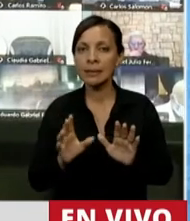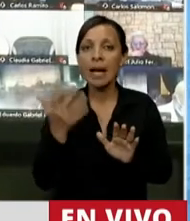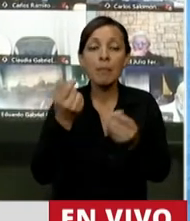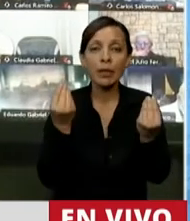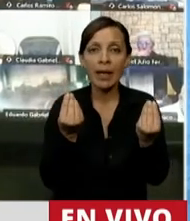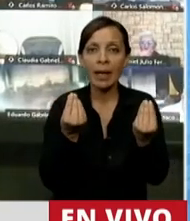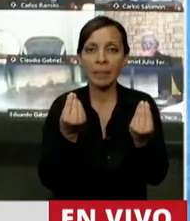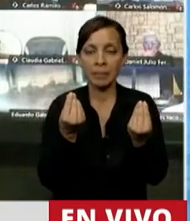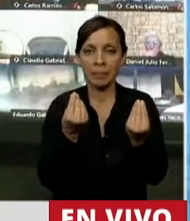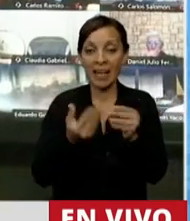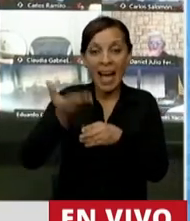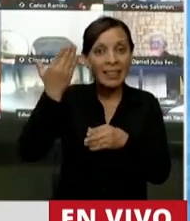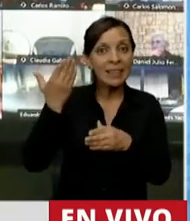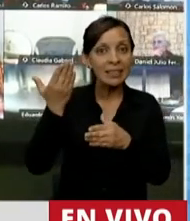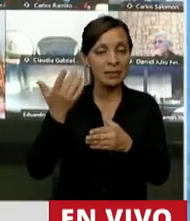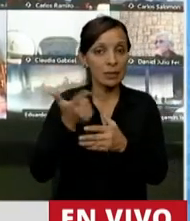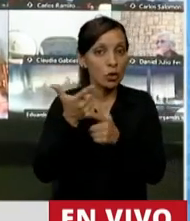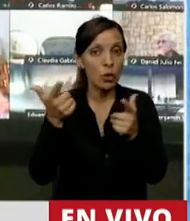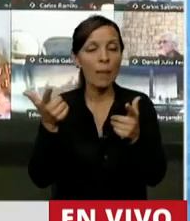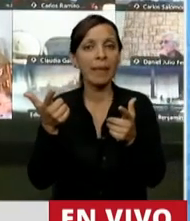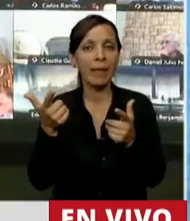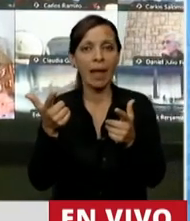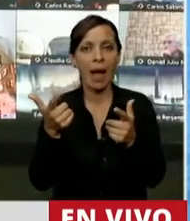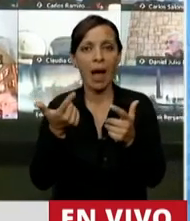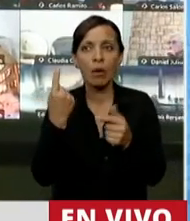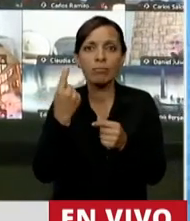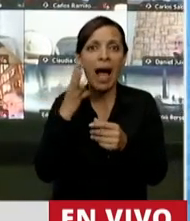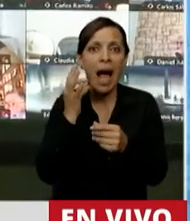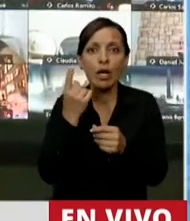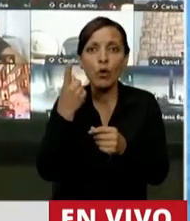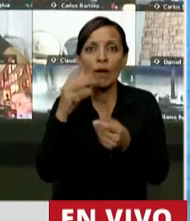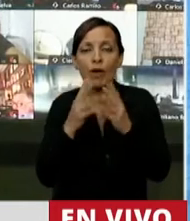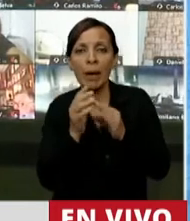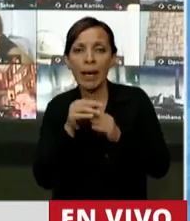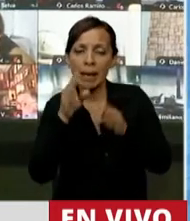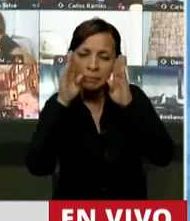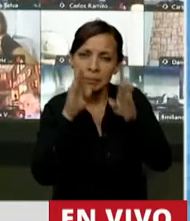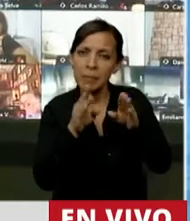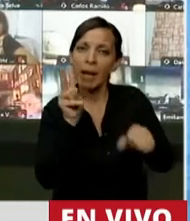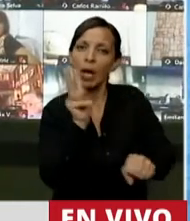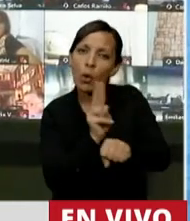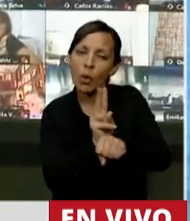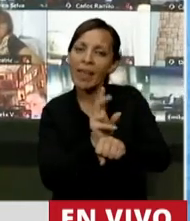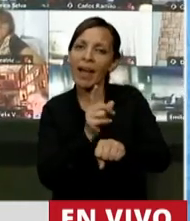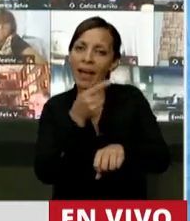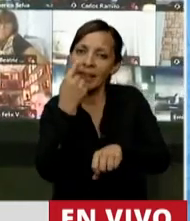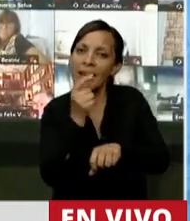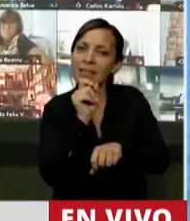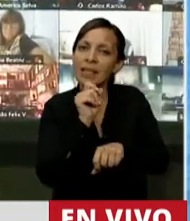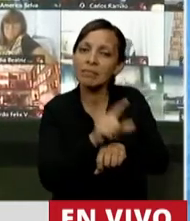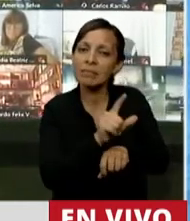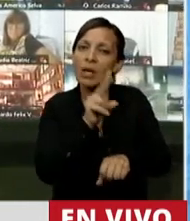ha habido anteriormente nadie que pusiera el ojo en resguardar los intereses